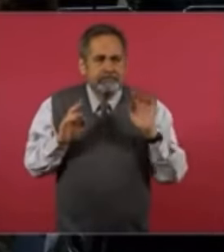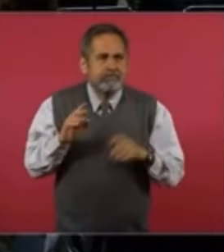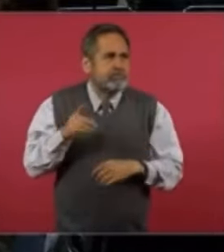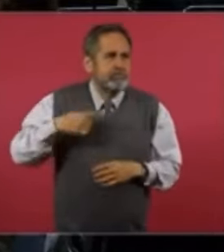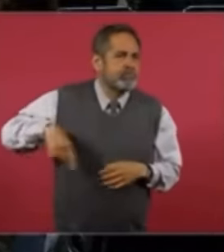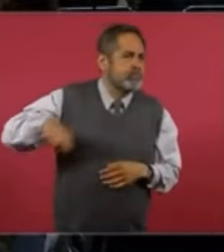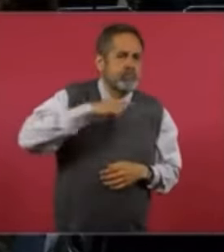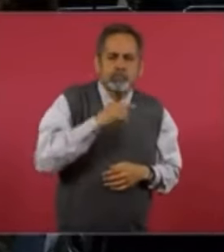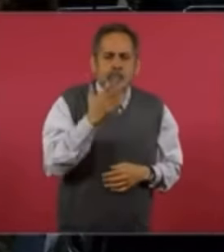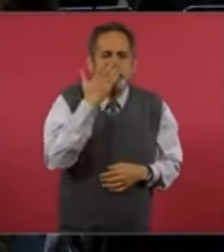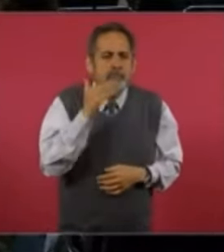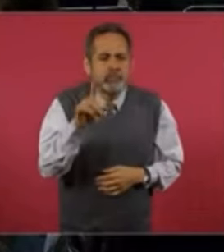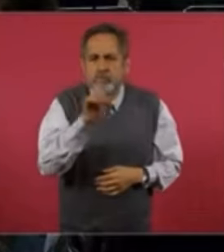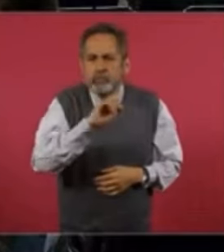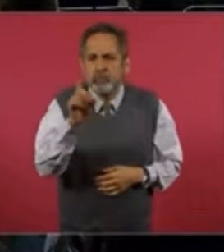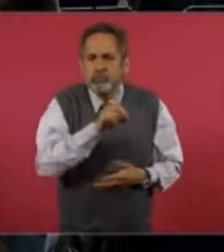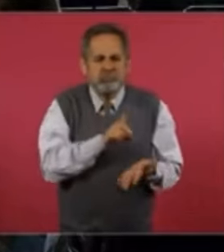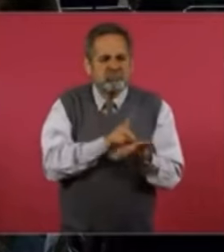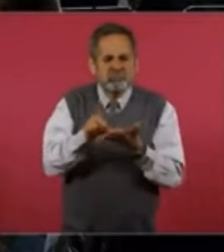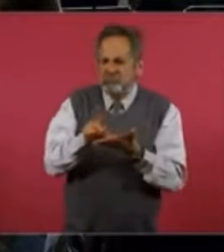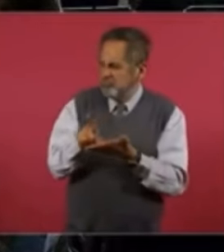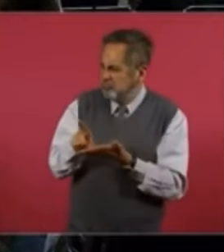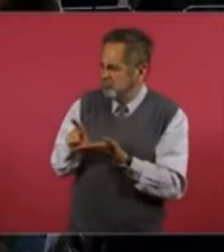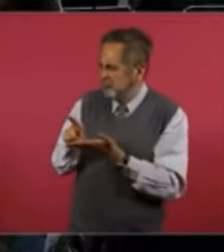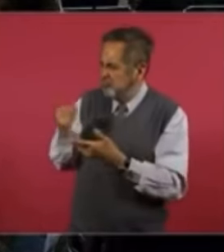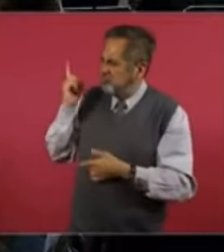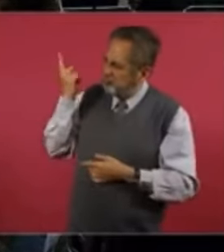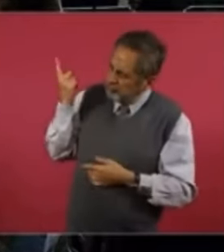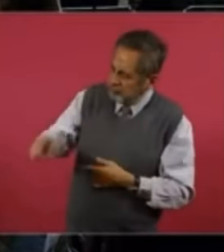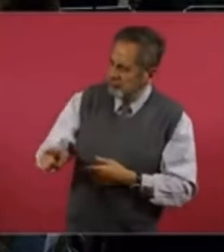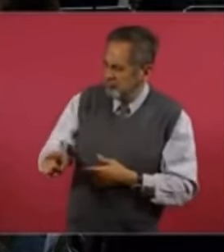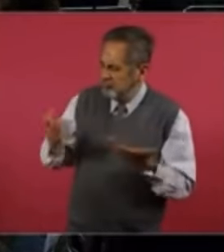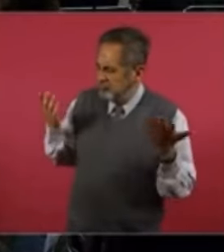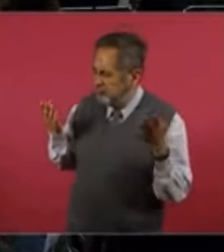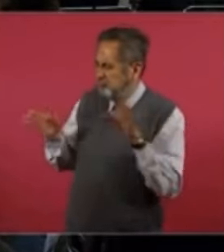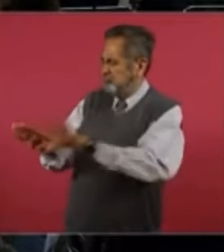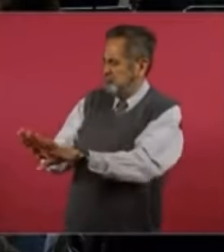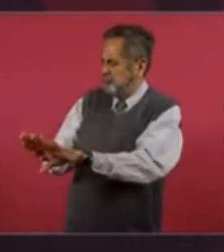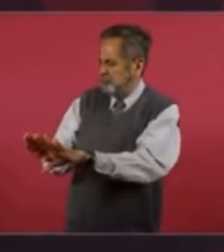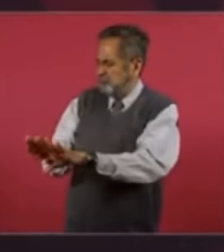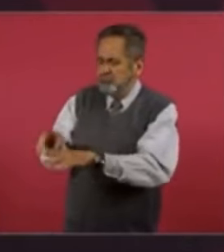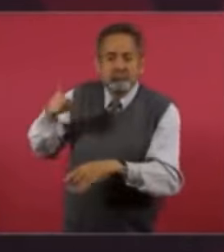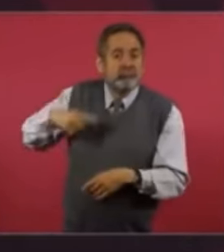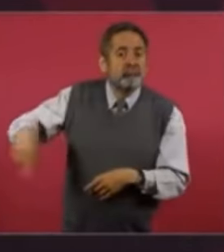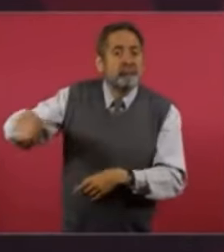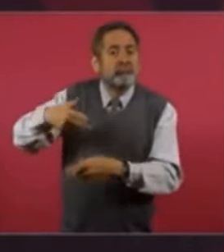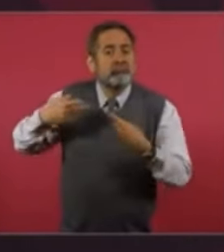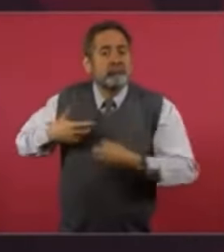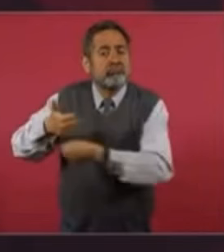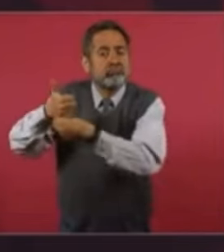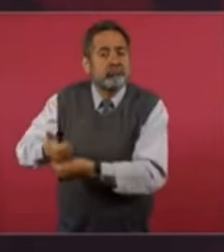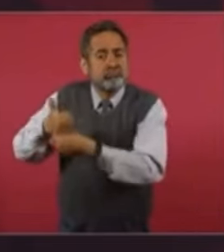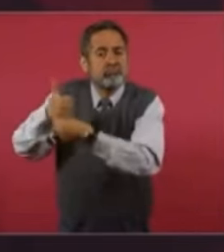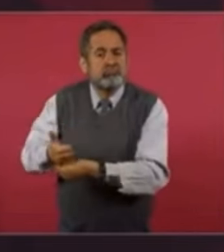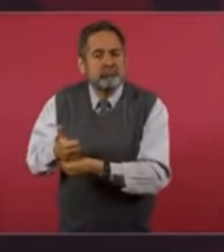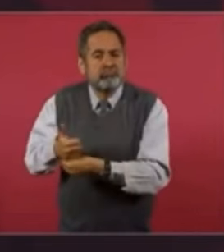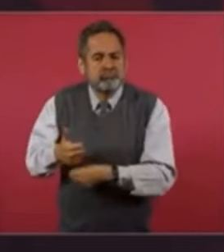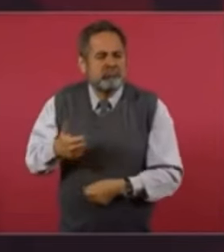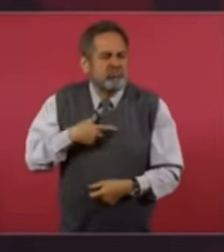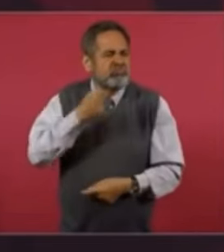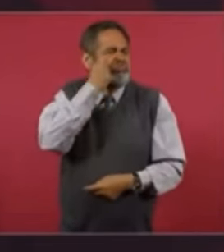a hacer sufrir a los pueblos.